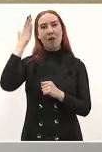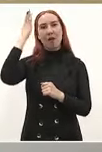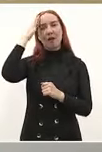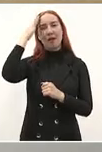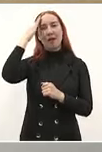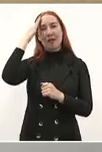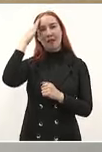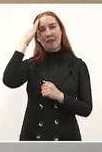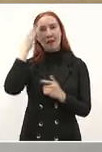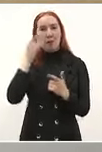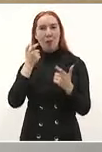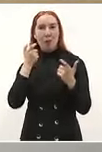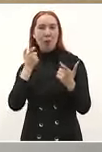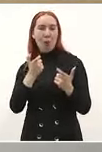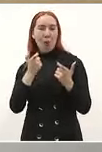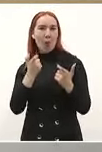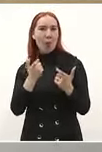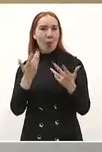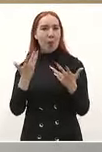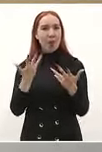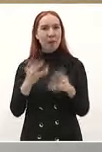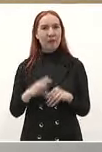los